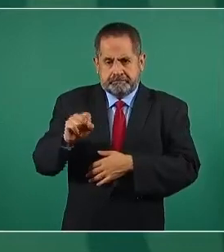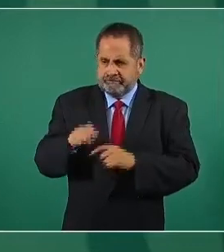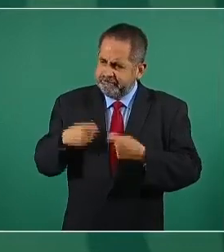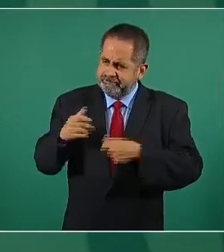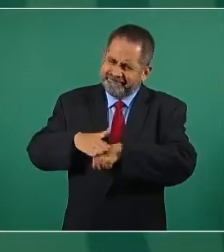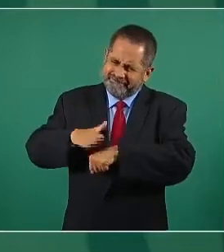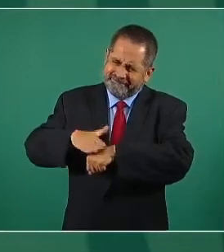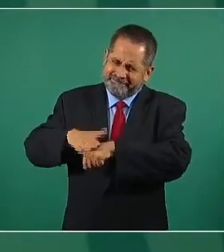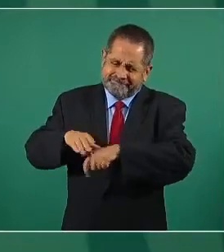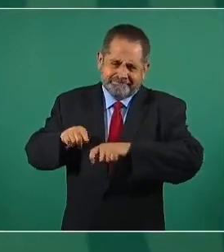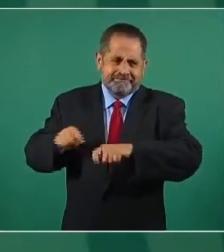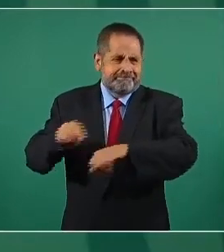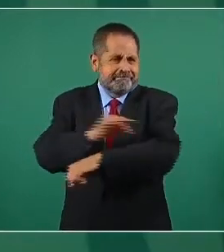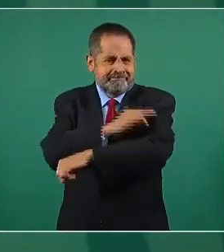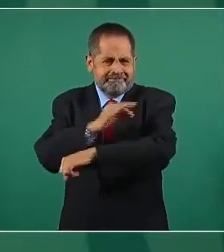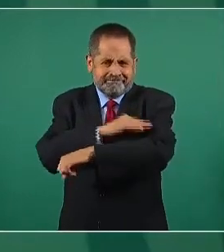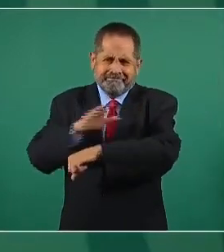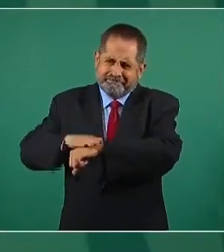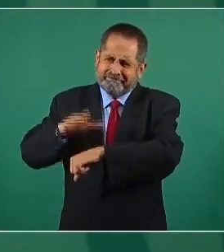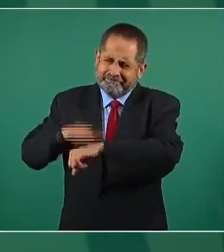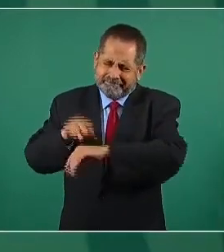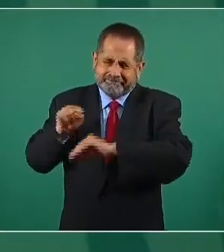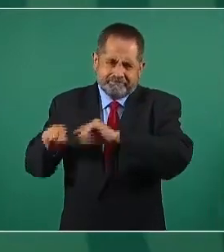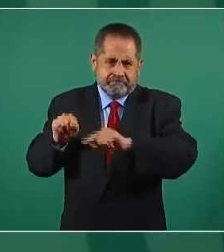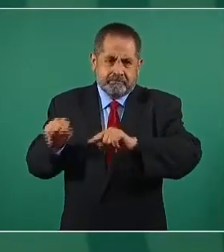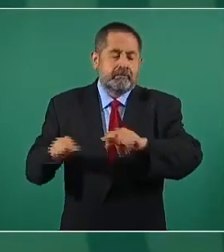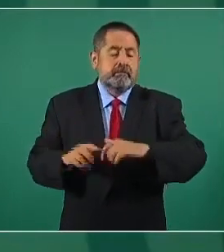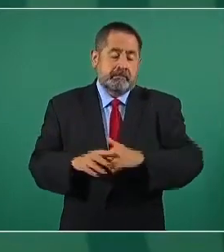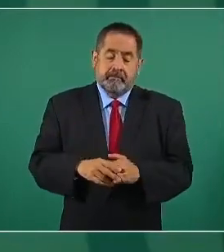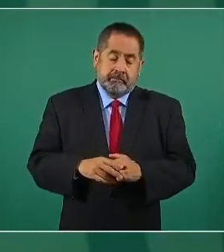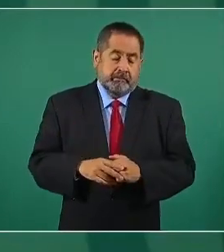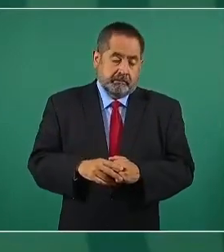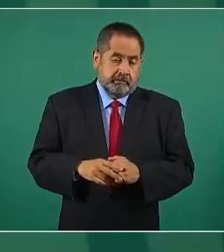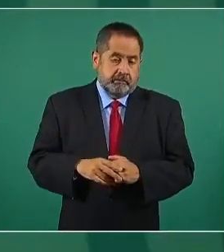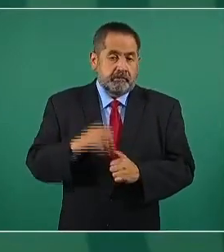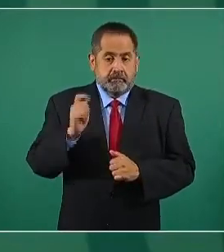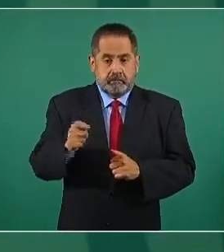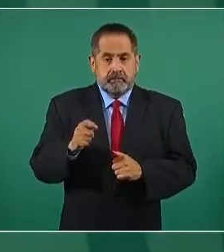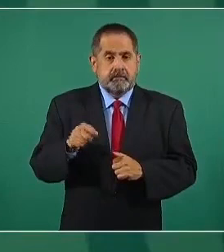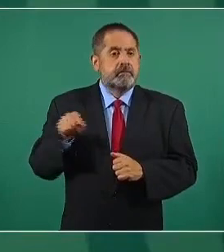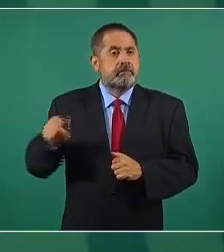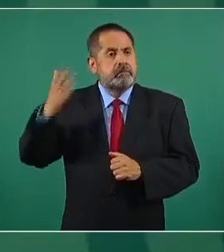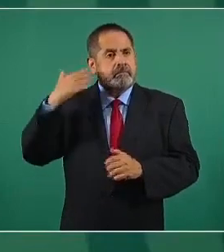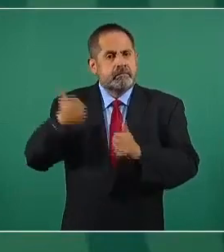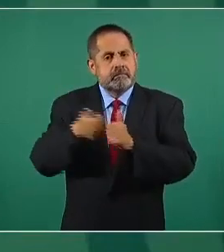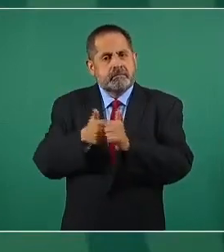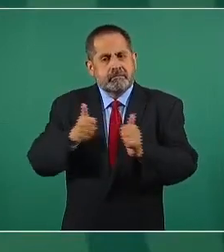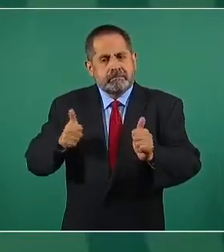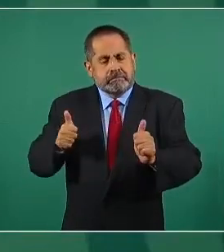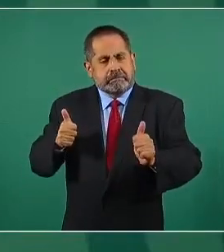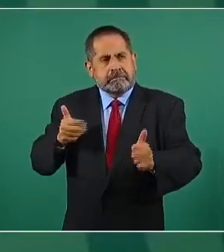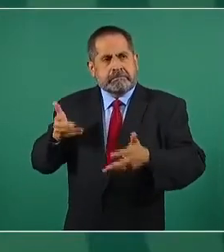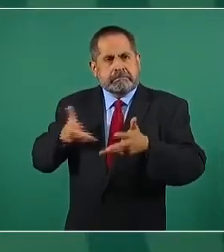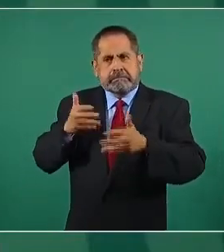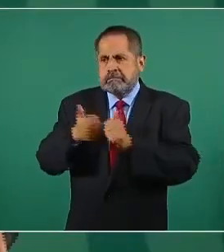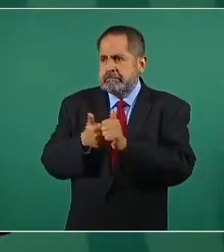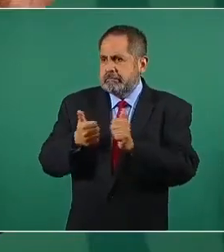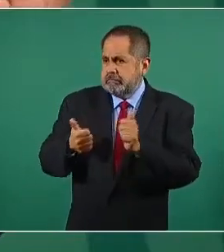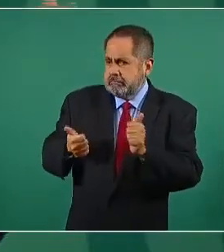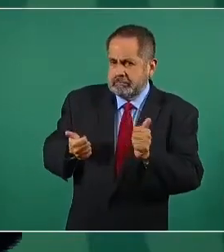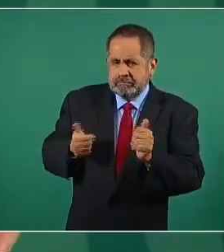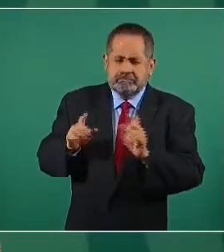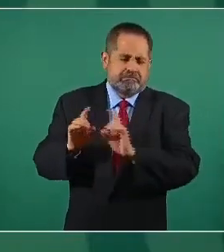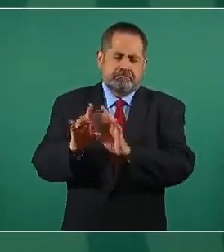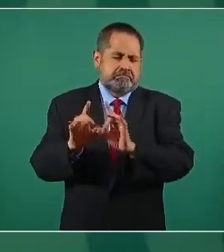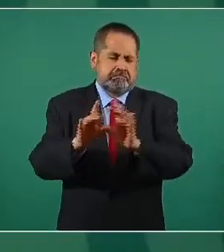vacunados en Chiapas, que se fue rezagando por una